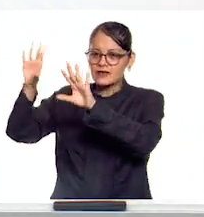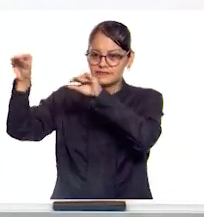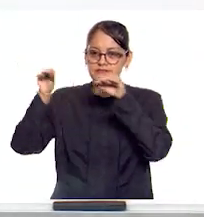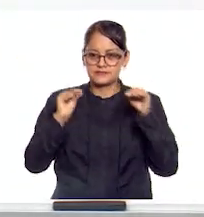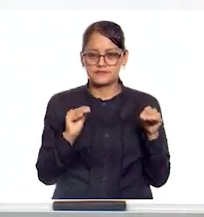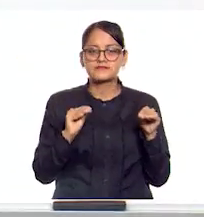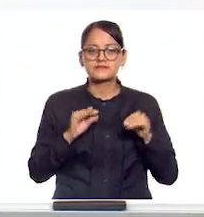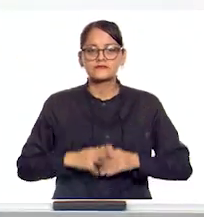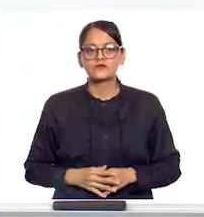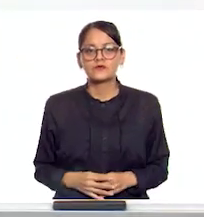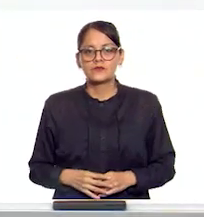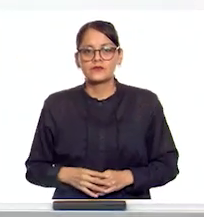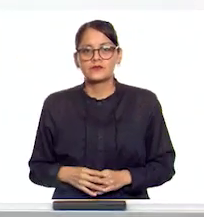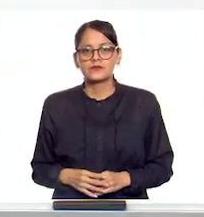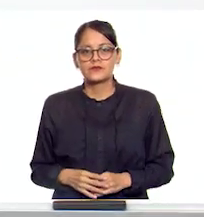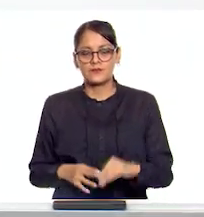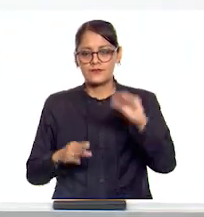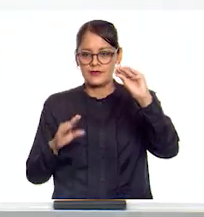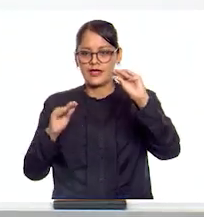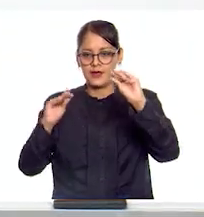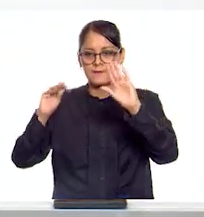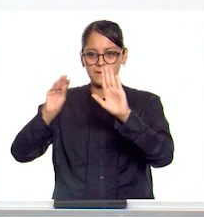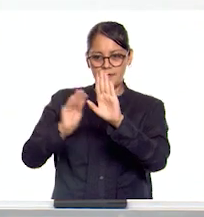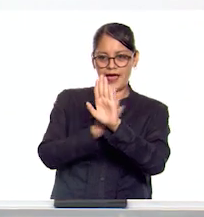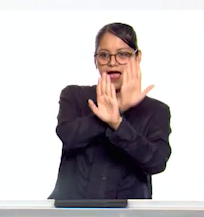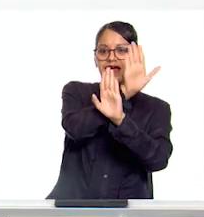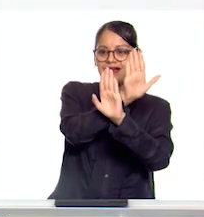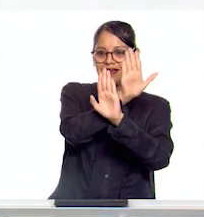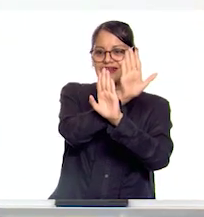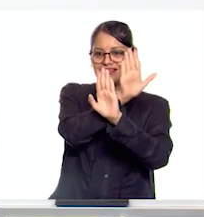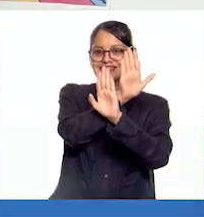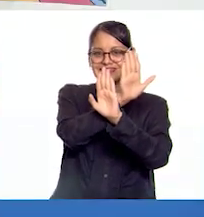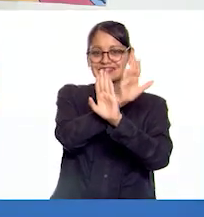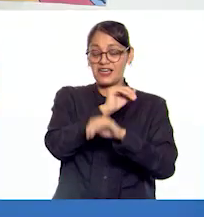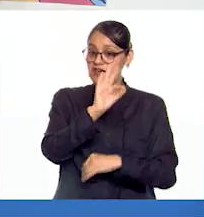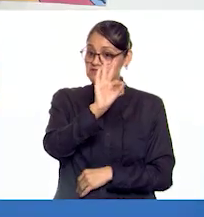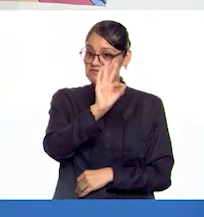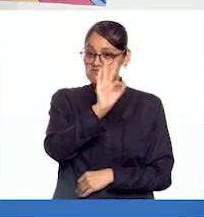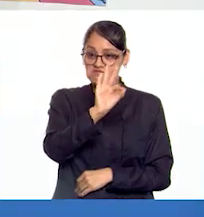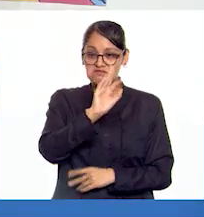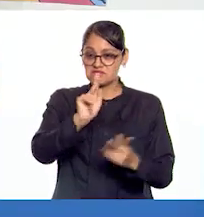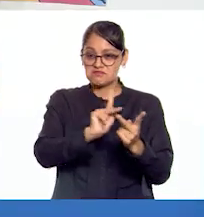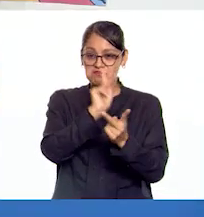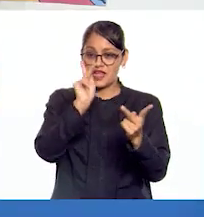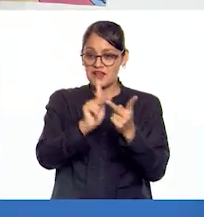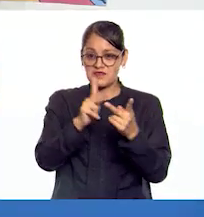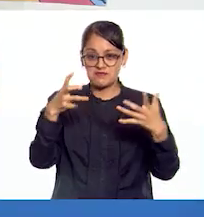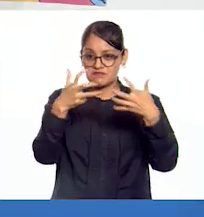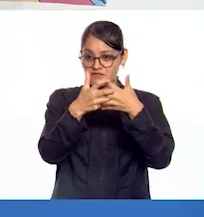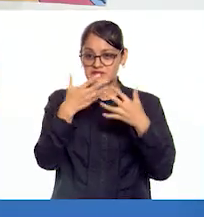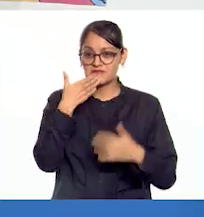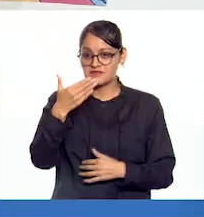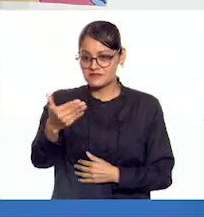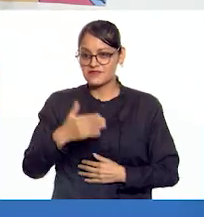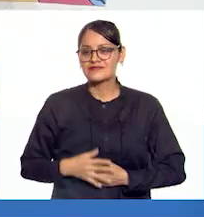Listo. Y esta pieza... ¡Ay, sí, sí! Muy bien, queda perfecto. Vas muy bien, Jenny.